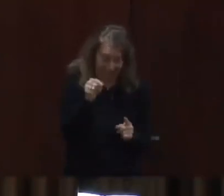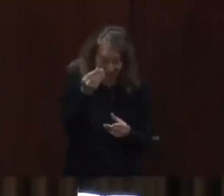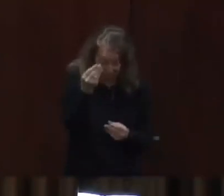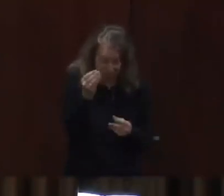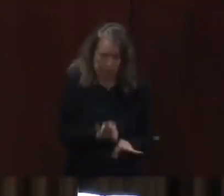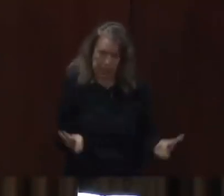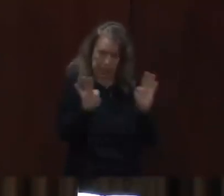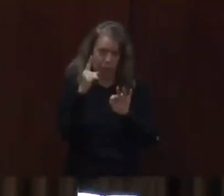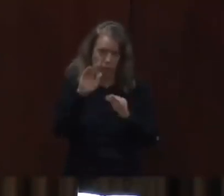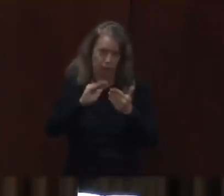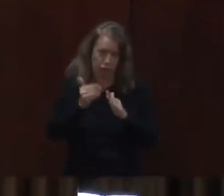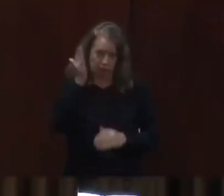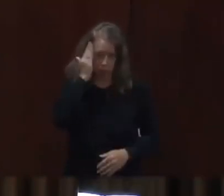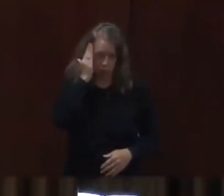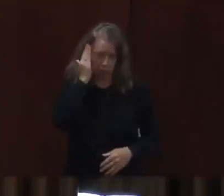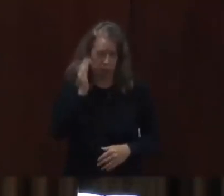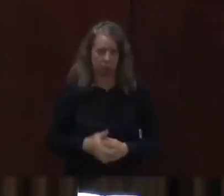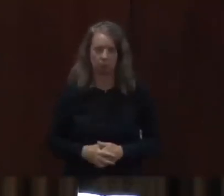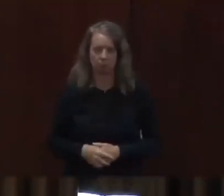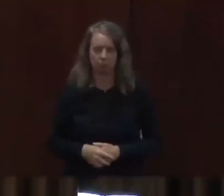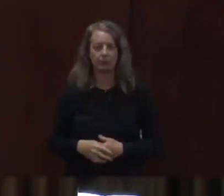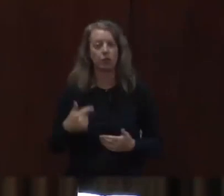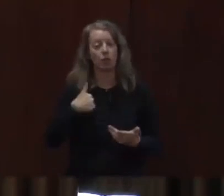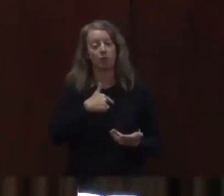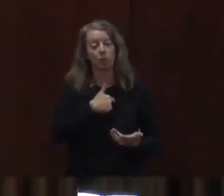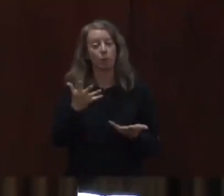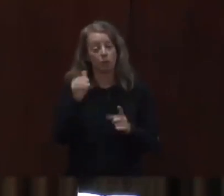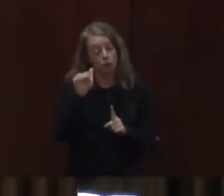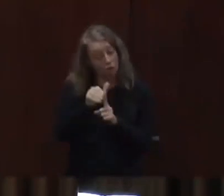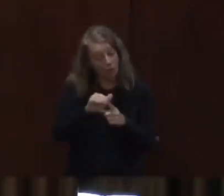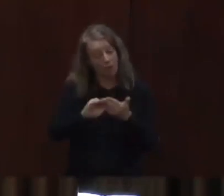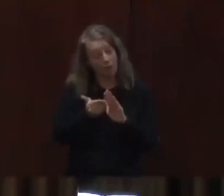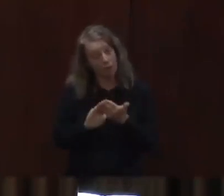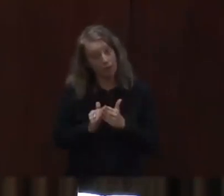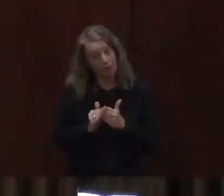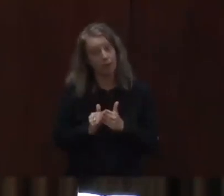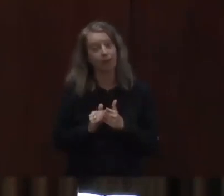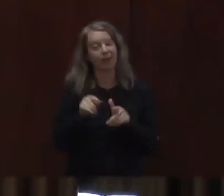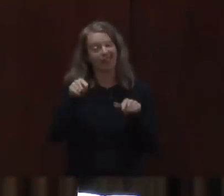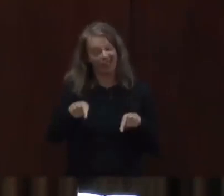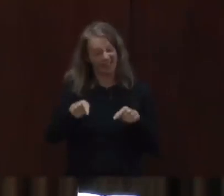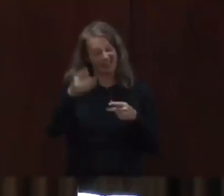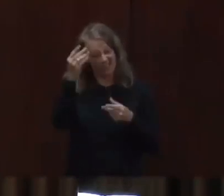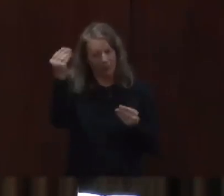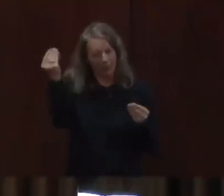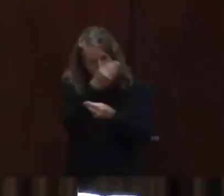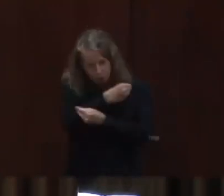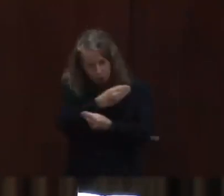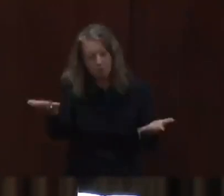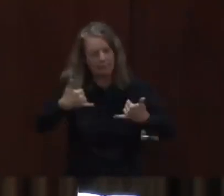cada segundo martes a las 3 de la tarde. Y hoy hemos añadido